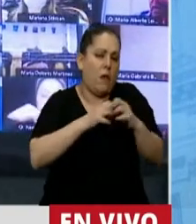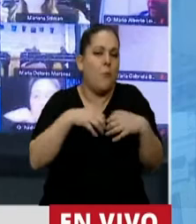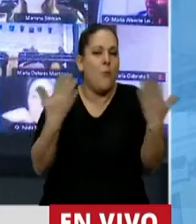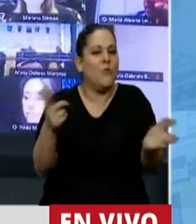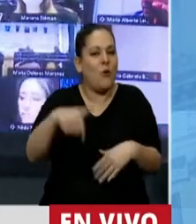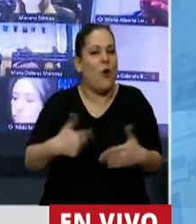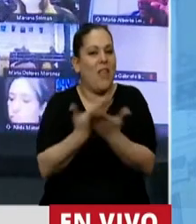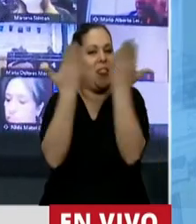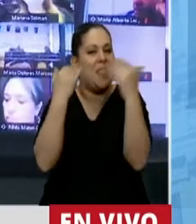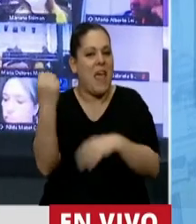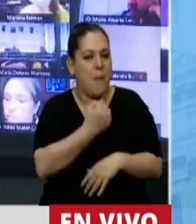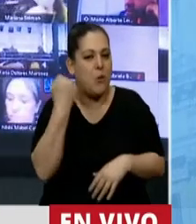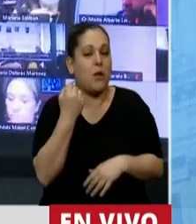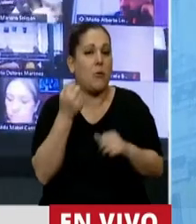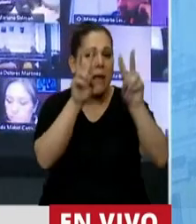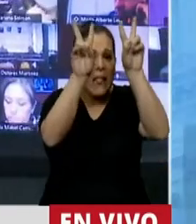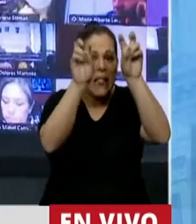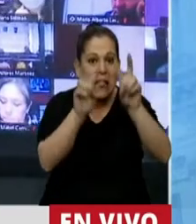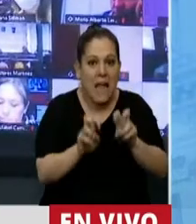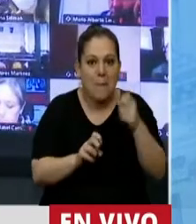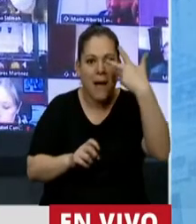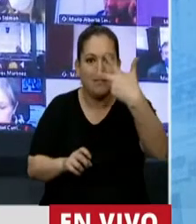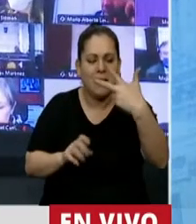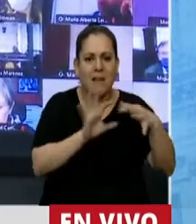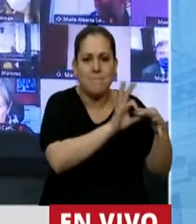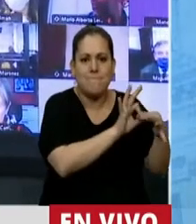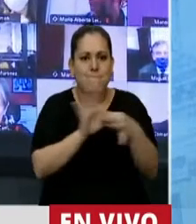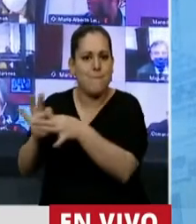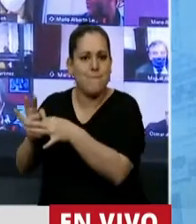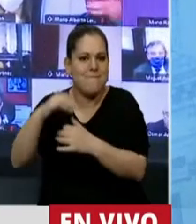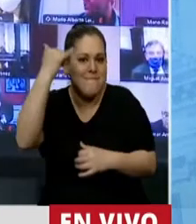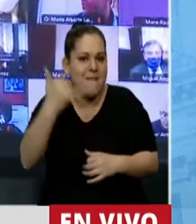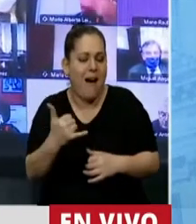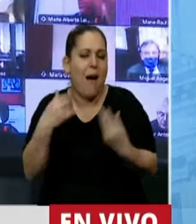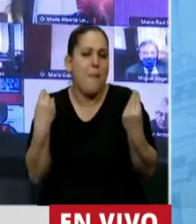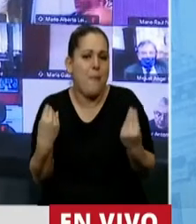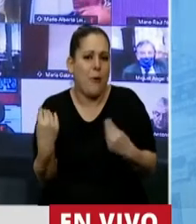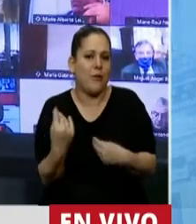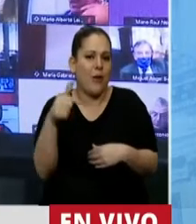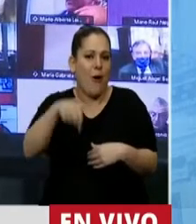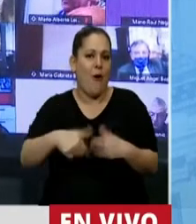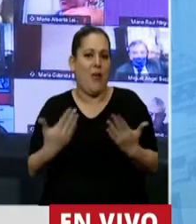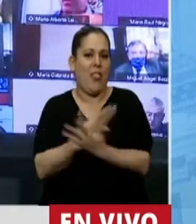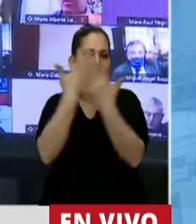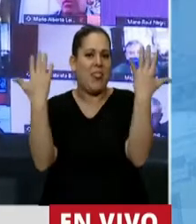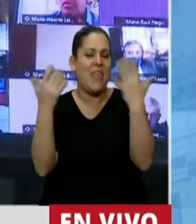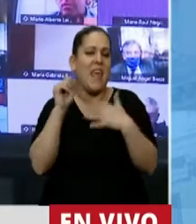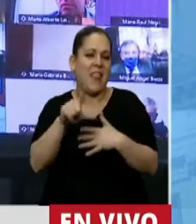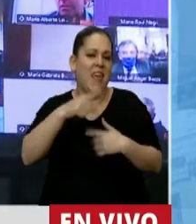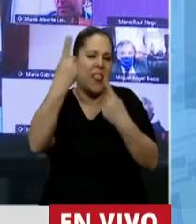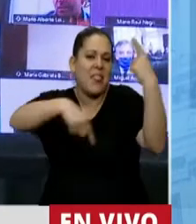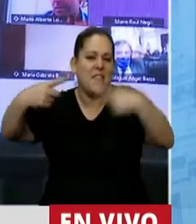tan importante, porque están tan ligados todos los temas, no solo están ligados todos los temas porque estamos abrazados por el día de las